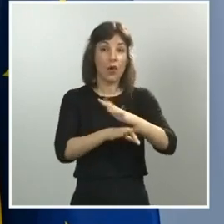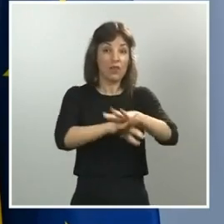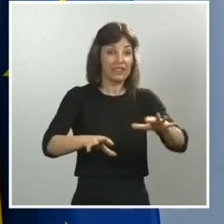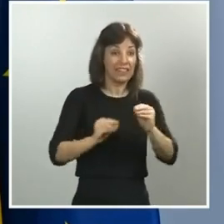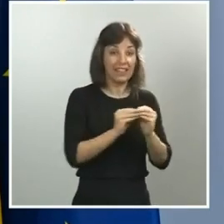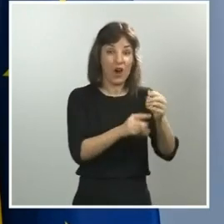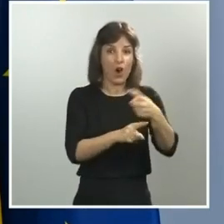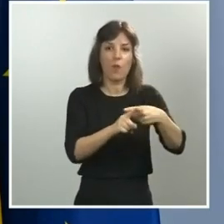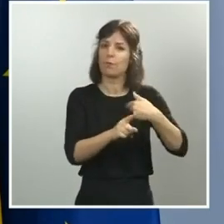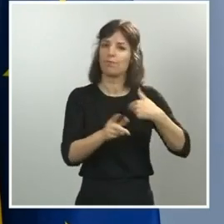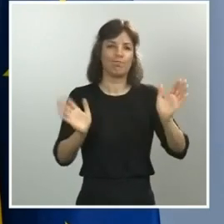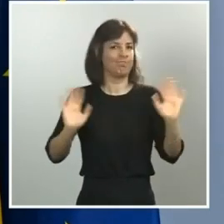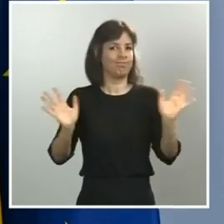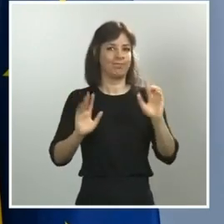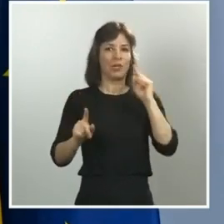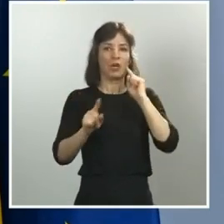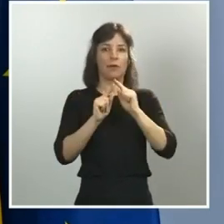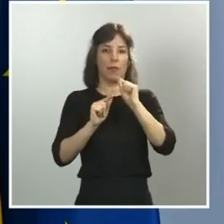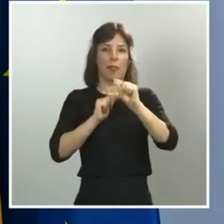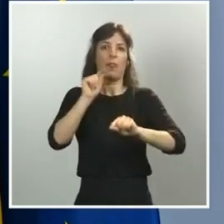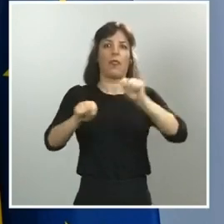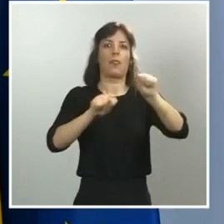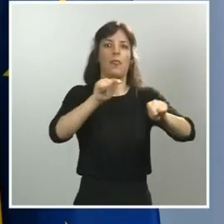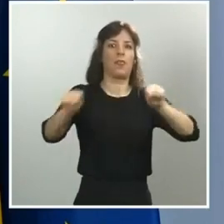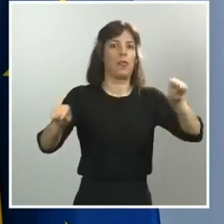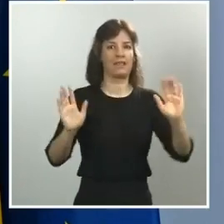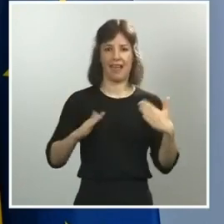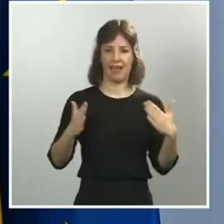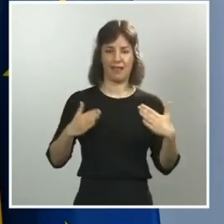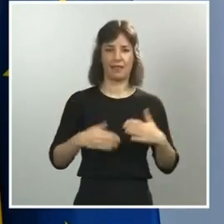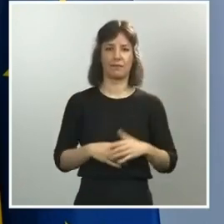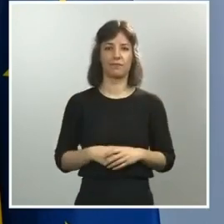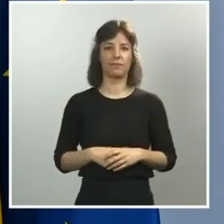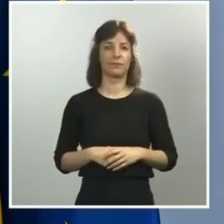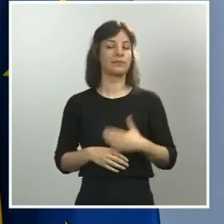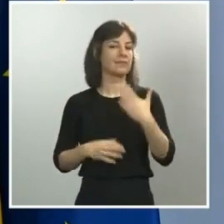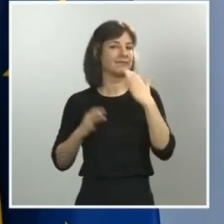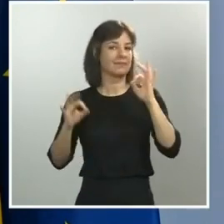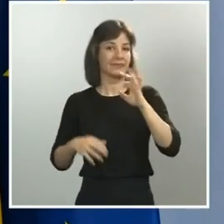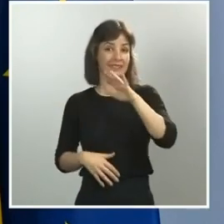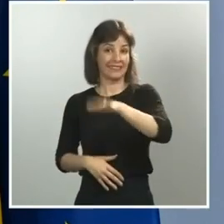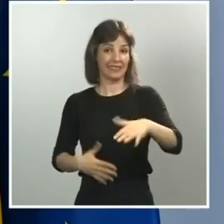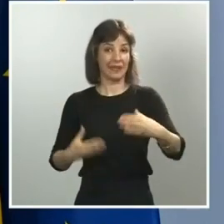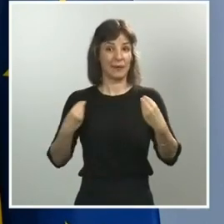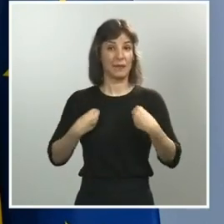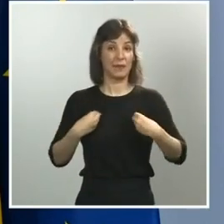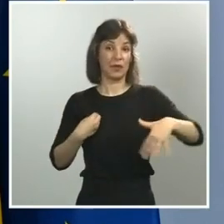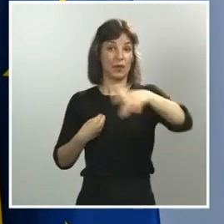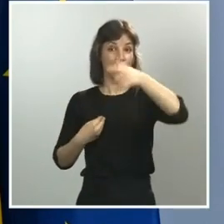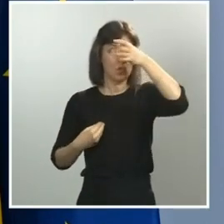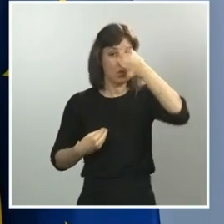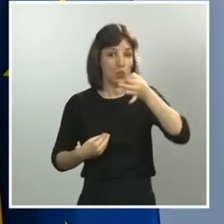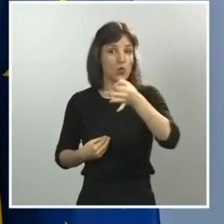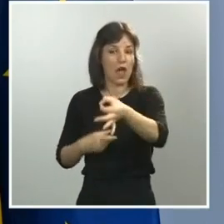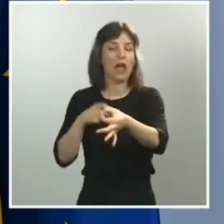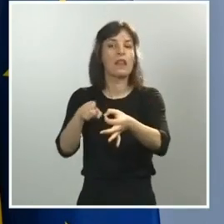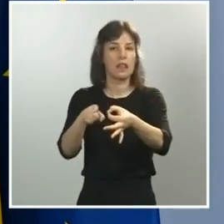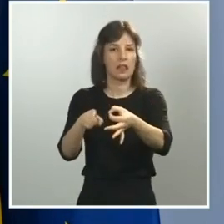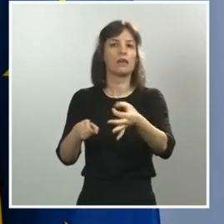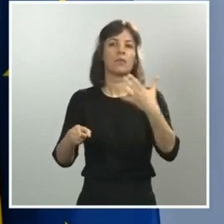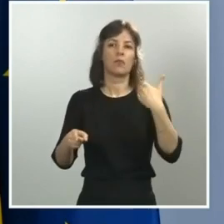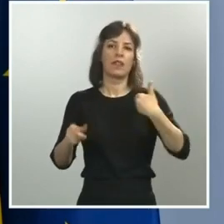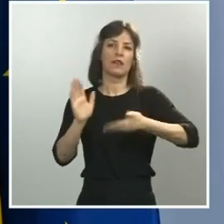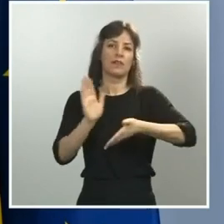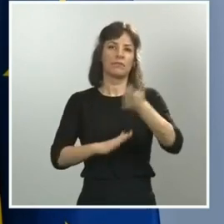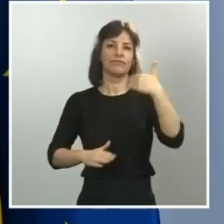evitar que el virus se pudiera propagar. En el caso de niños y niñas que viváis en un entorno rural, se podrá salir a pasear por el campo